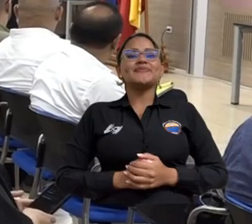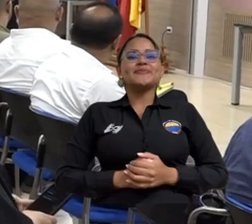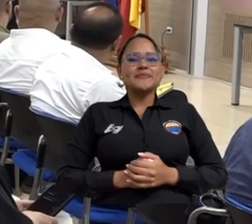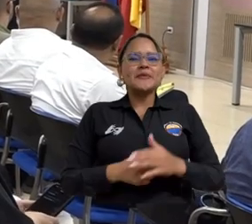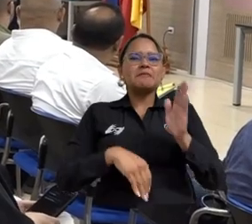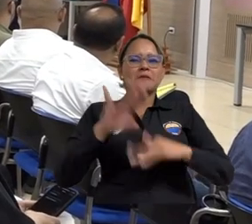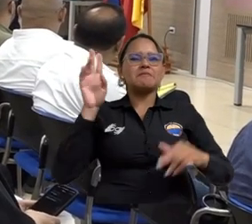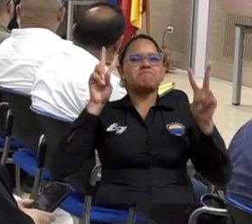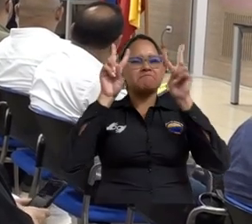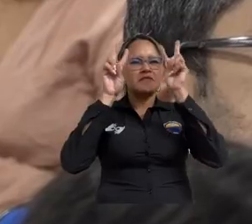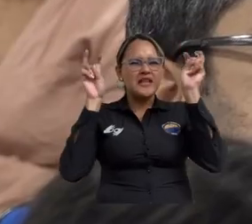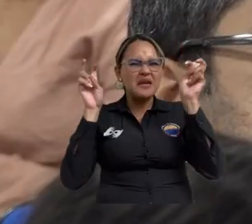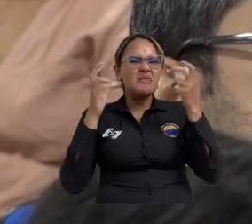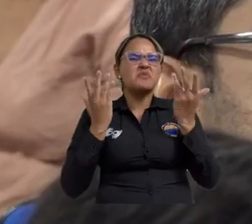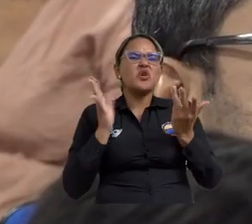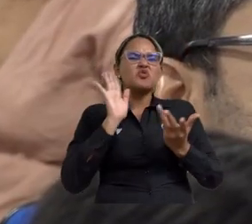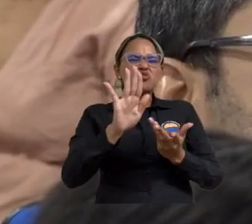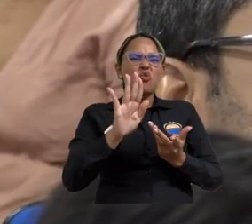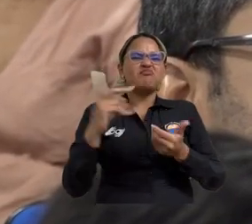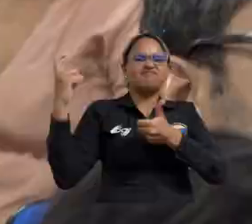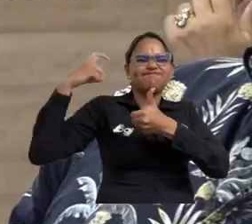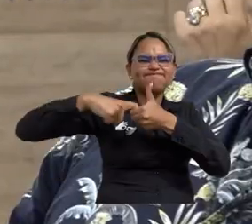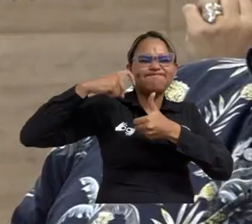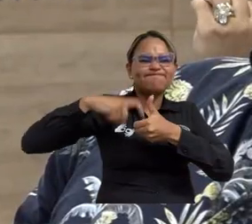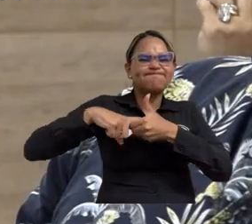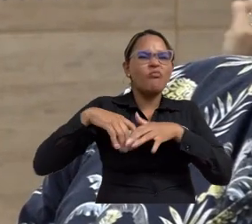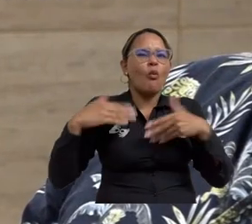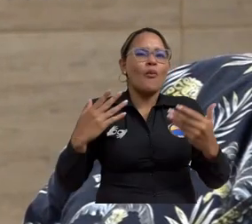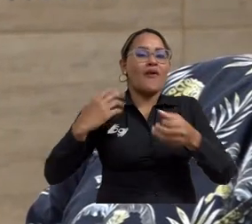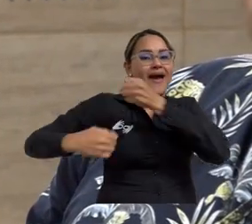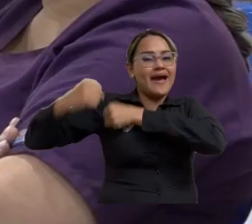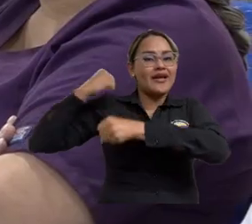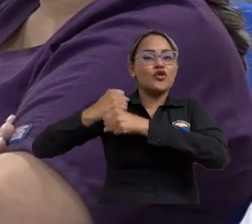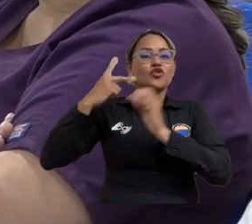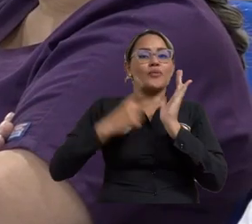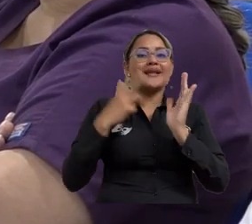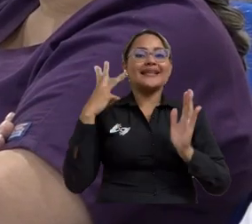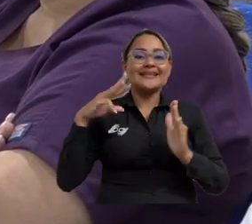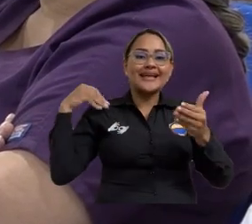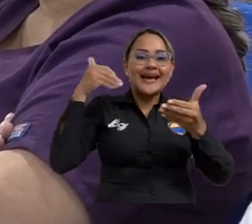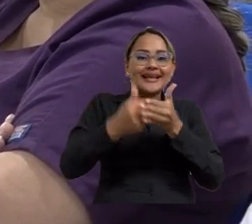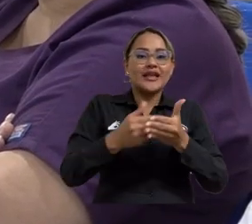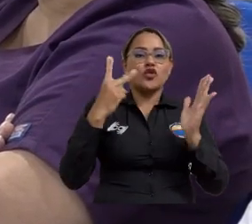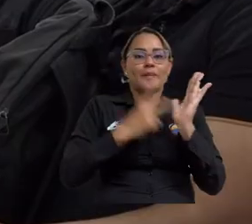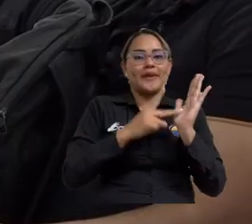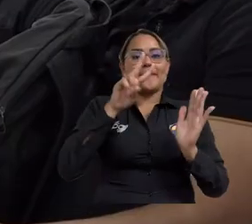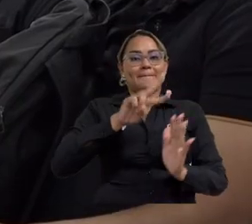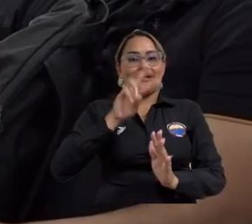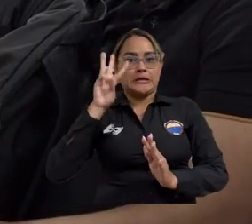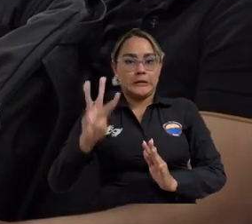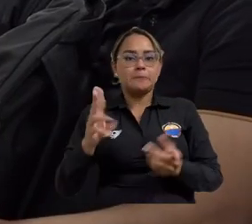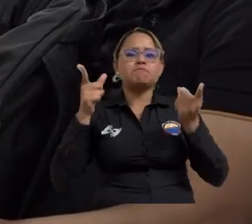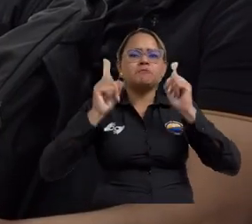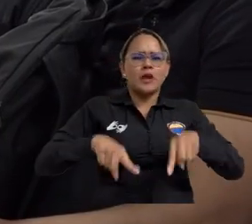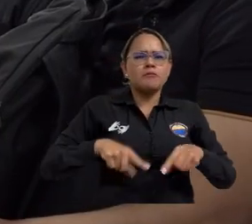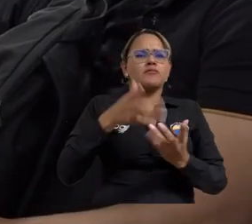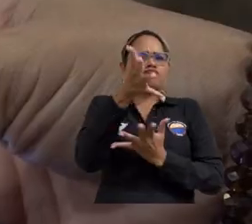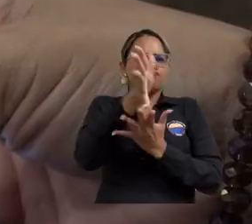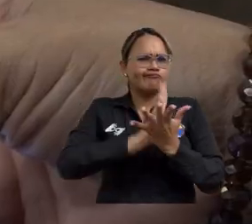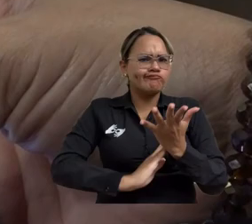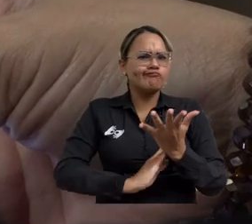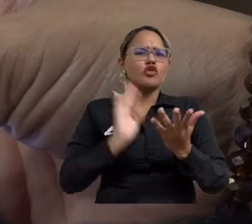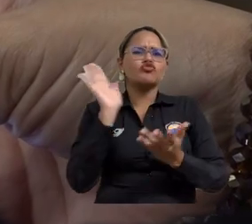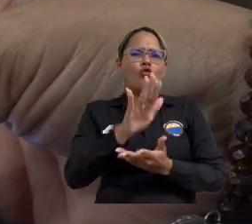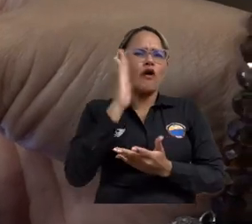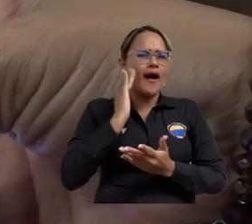Temas como la evolución de la matrícula en general desde 2013 a 2023, el rendimiento académico y progreso de los estudiantes, así